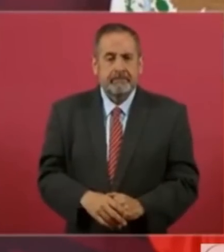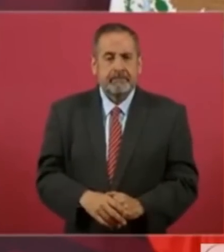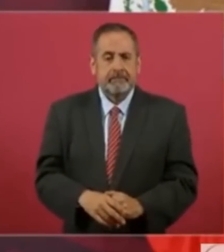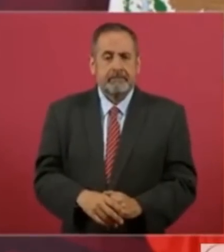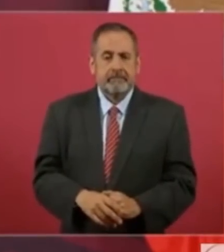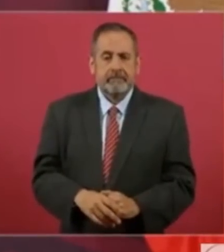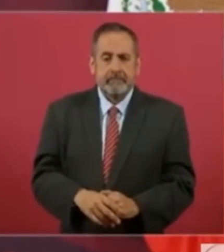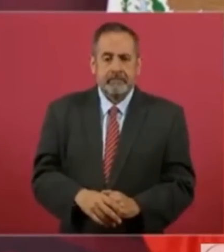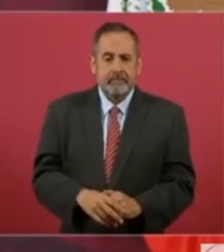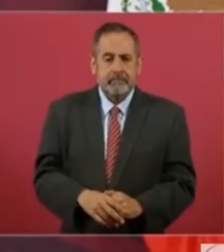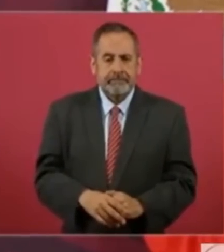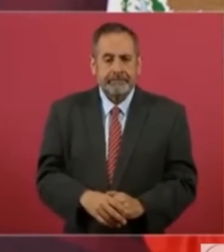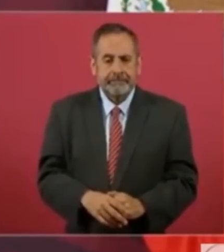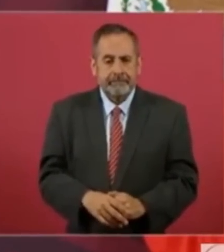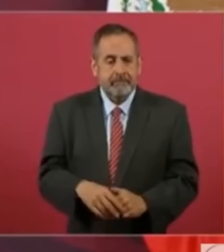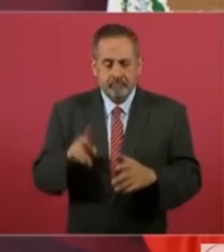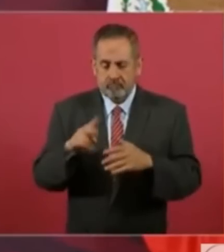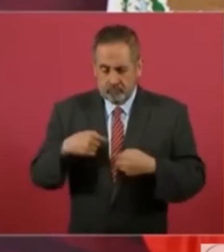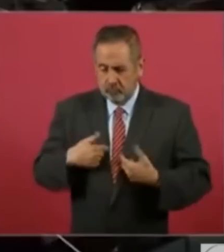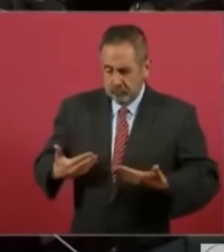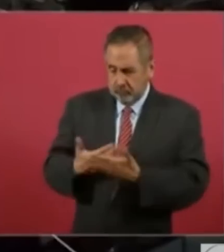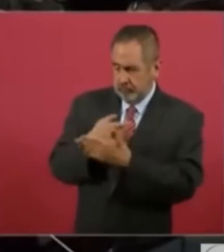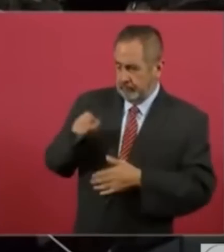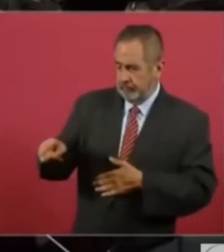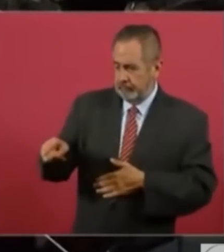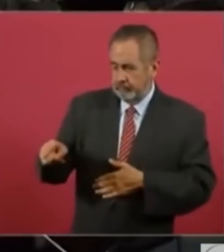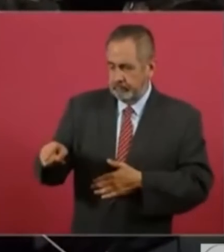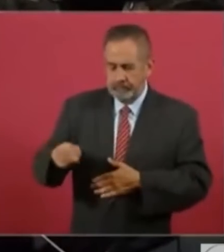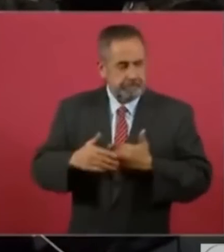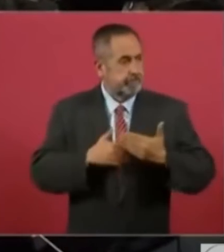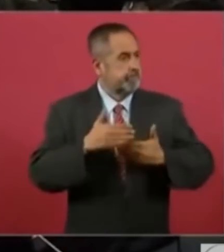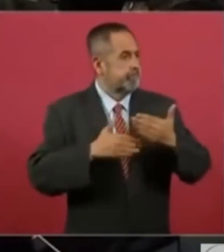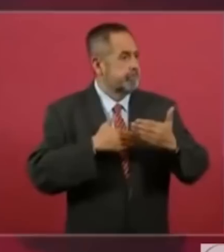olvidan su pasado, hay algunos que hasta